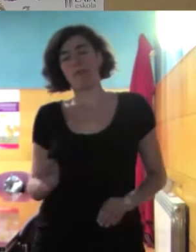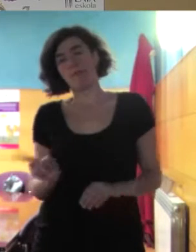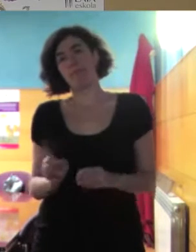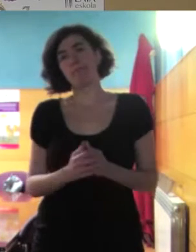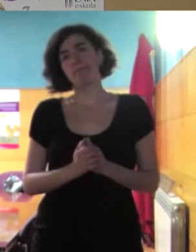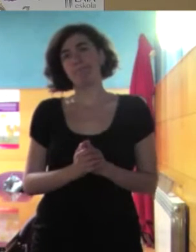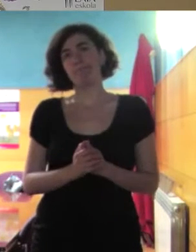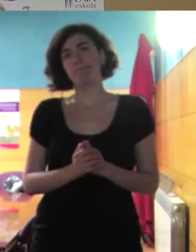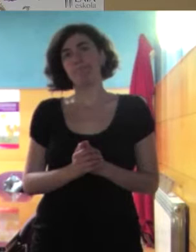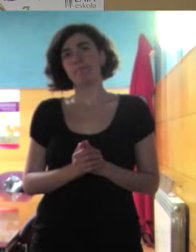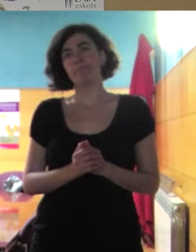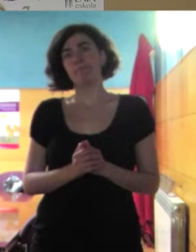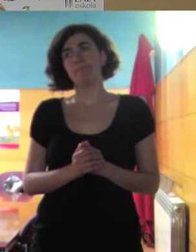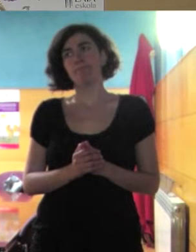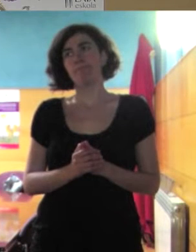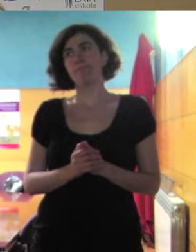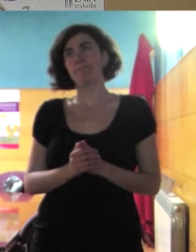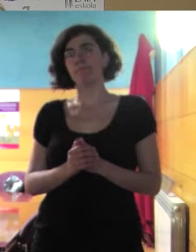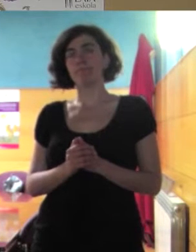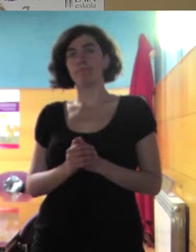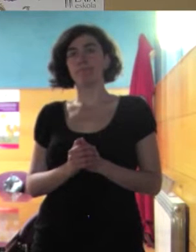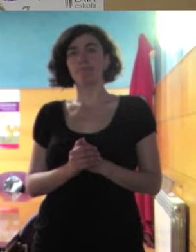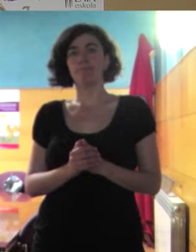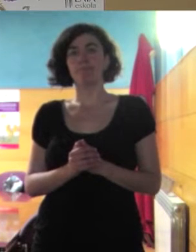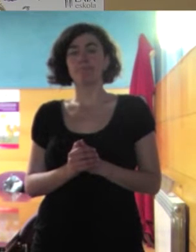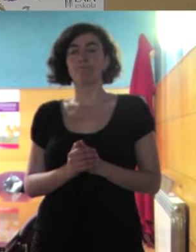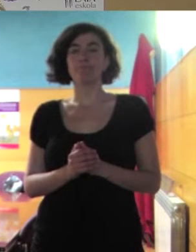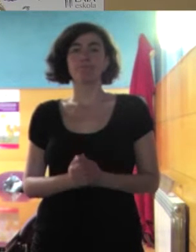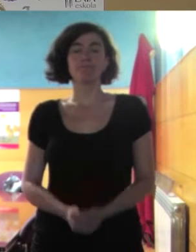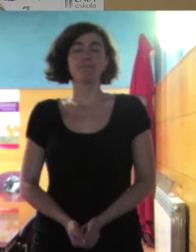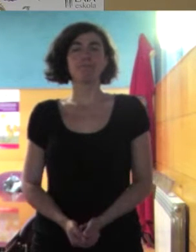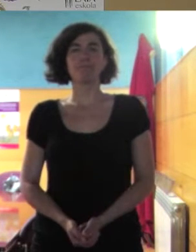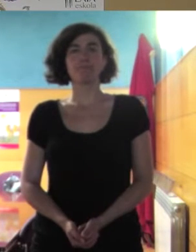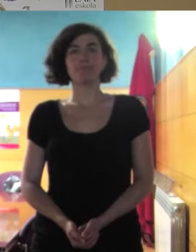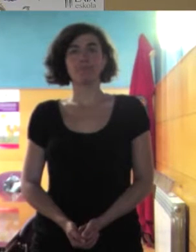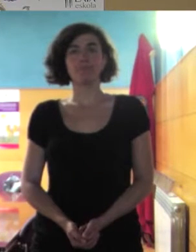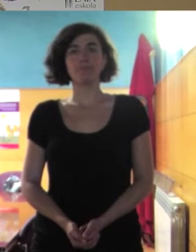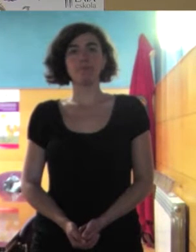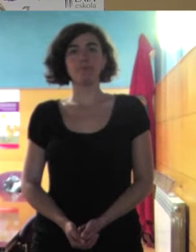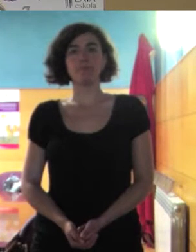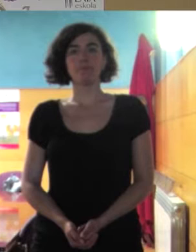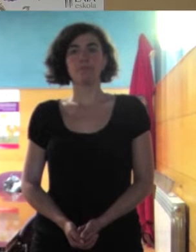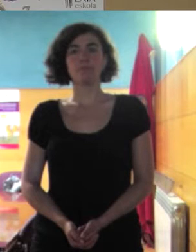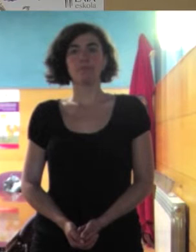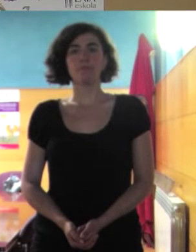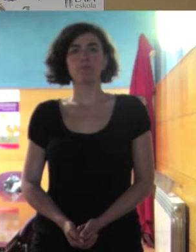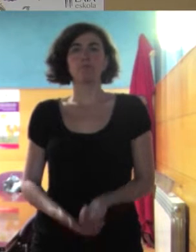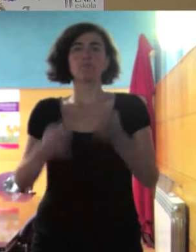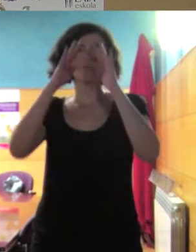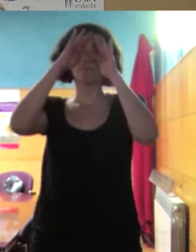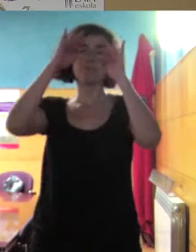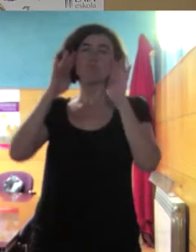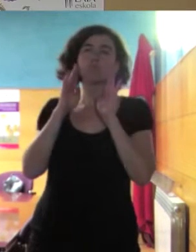y aquí entra en cuestión lo que lo que vemos detrás de ese pañuelo